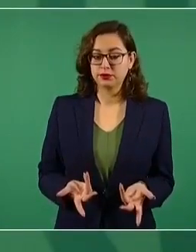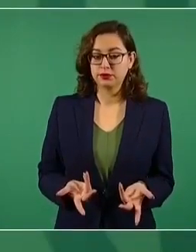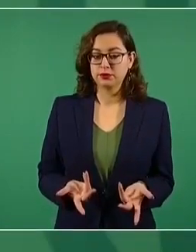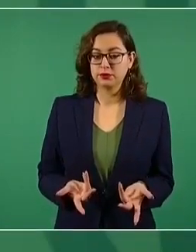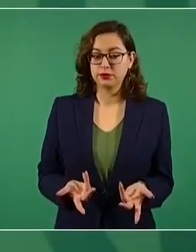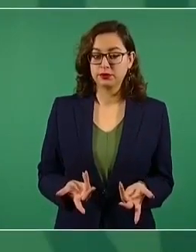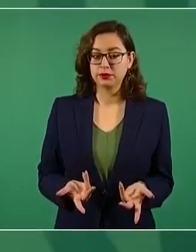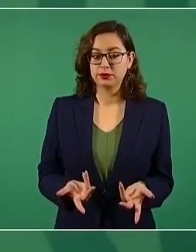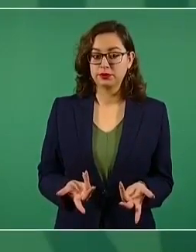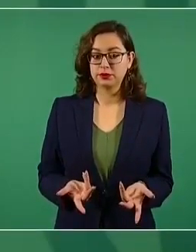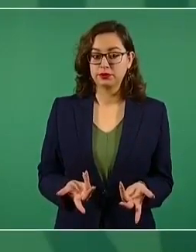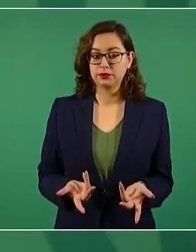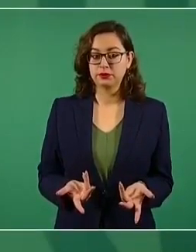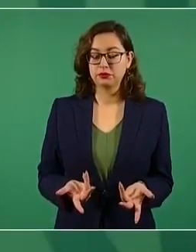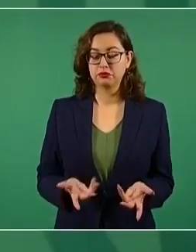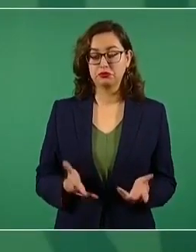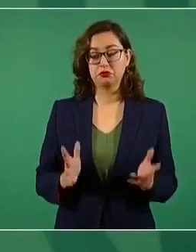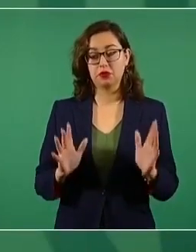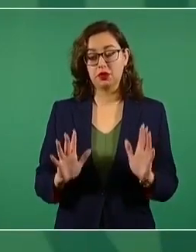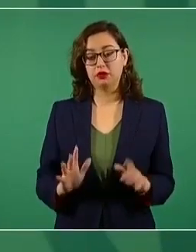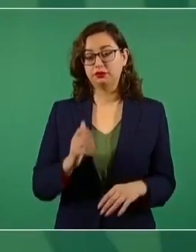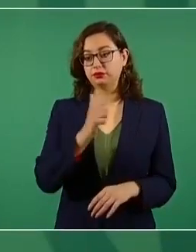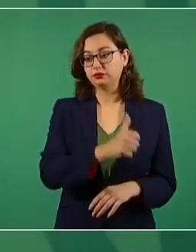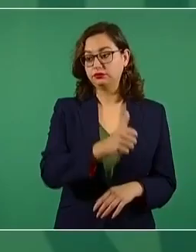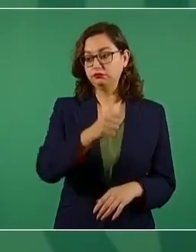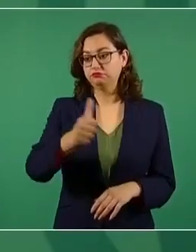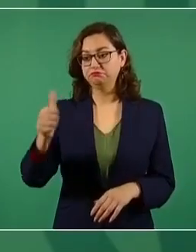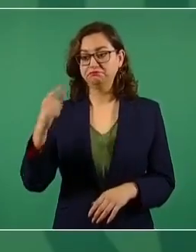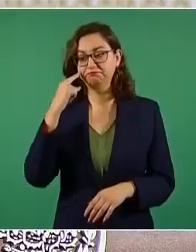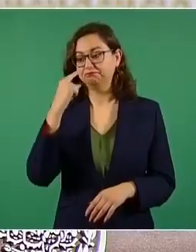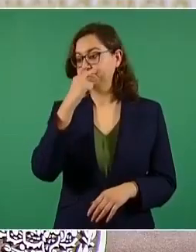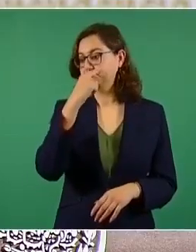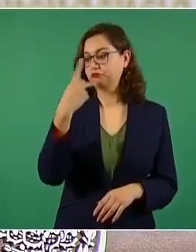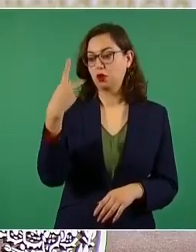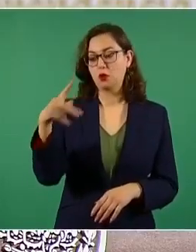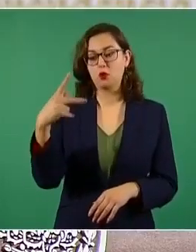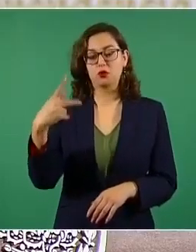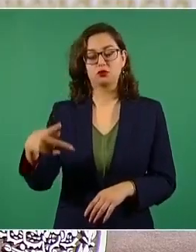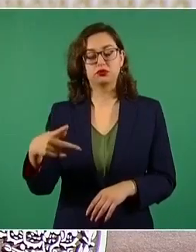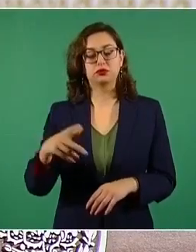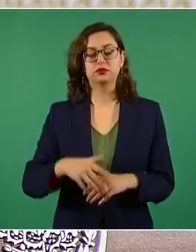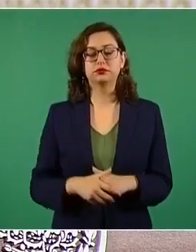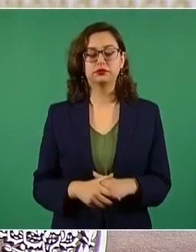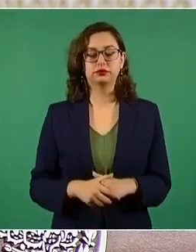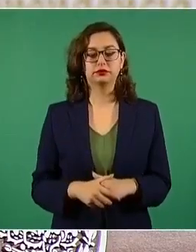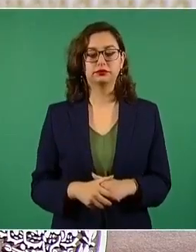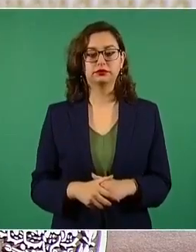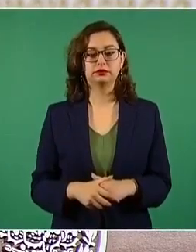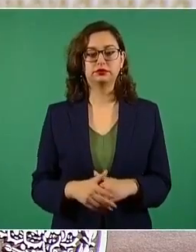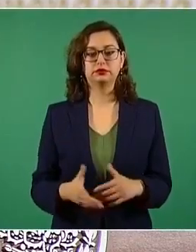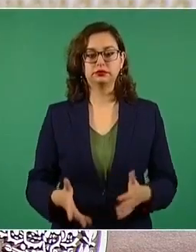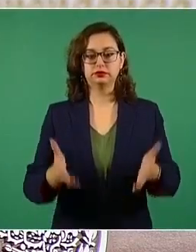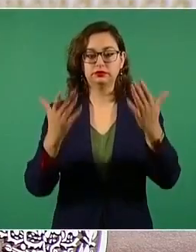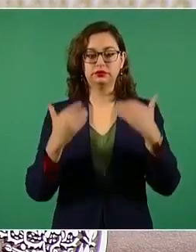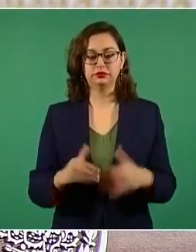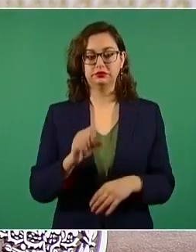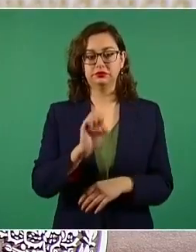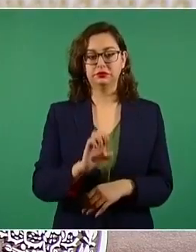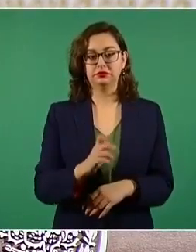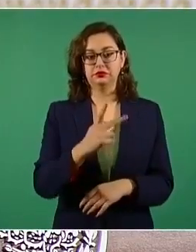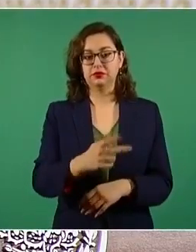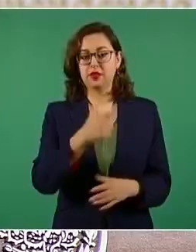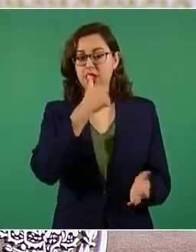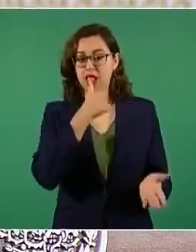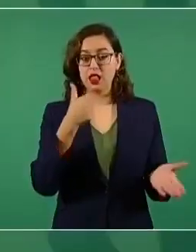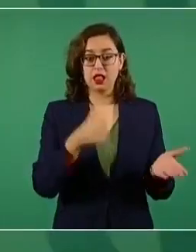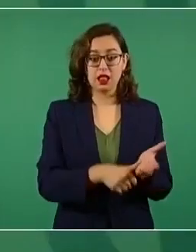que cada quien asuma su responsabilidad y acerca de la Carta, pues